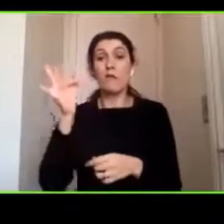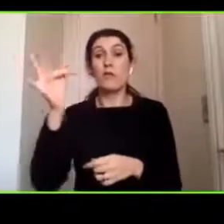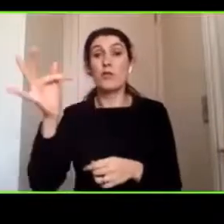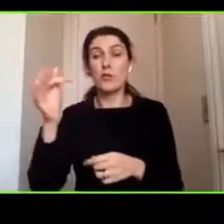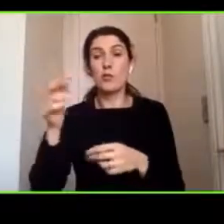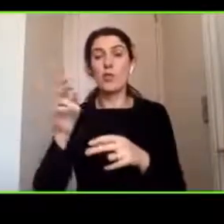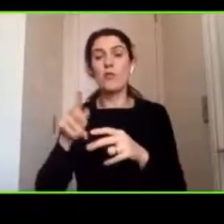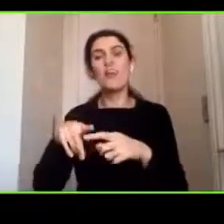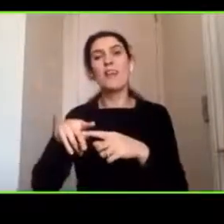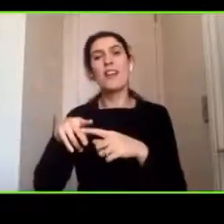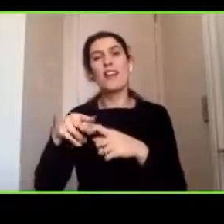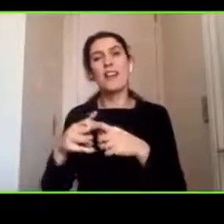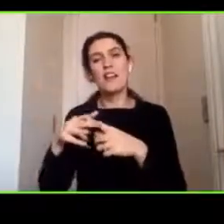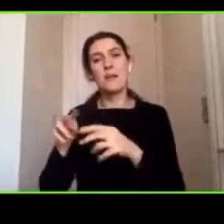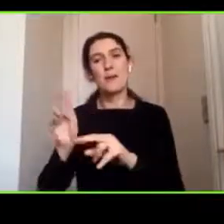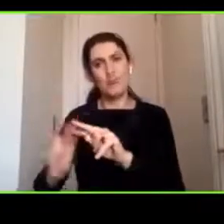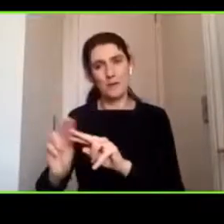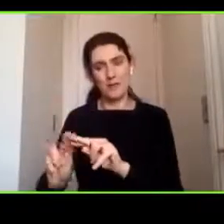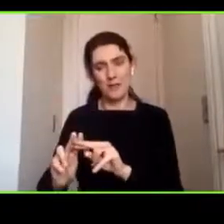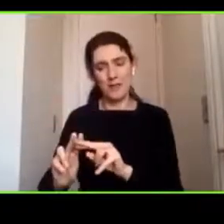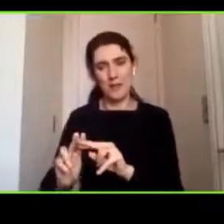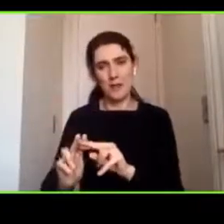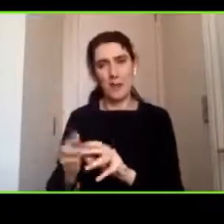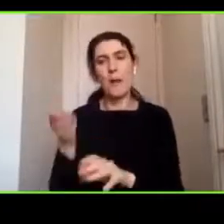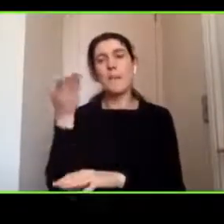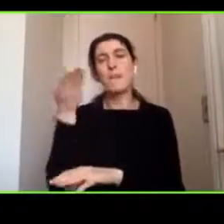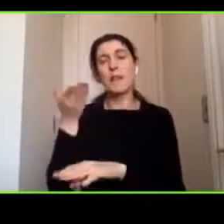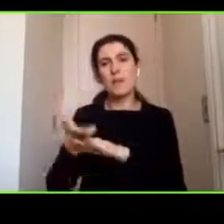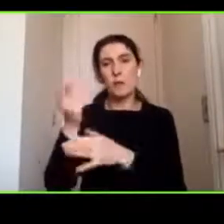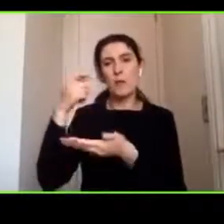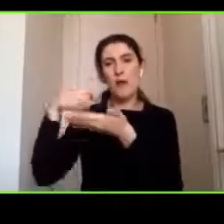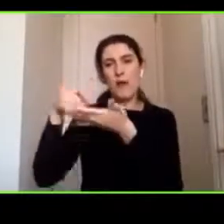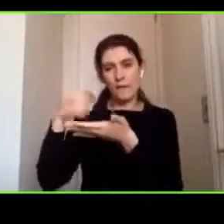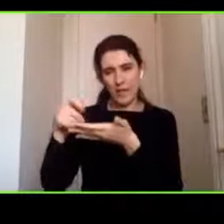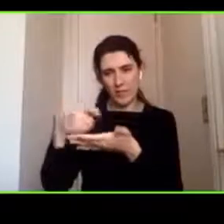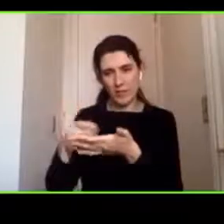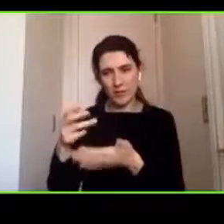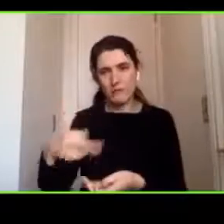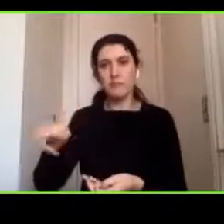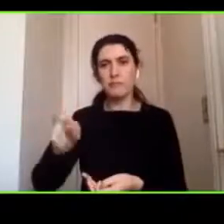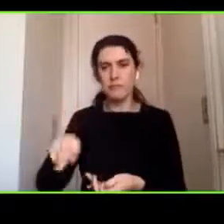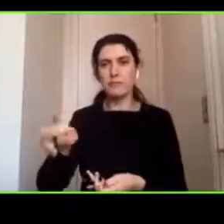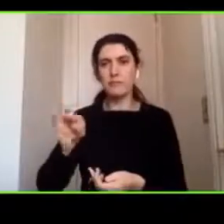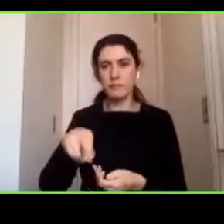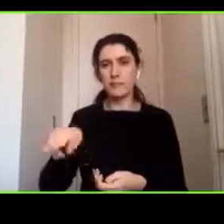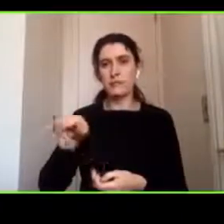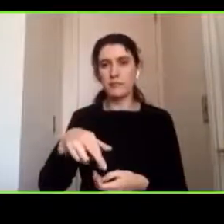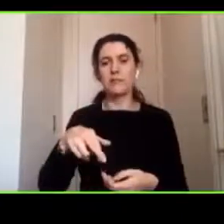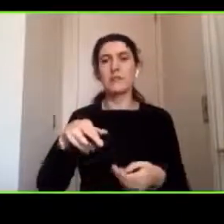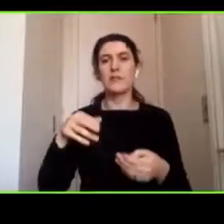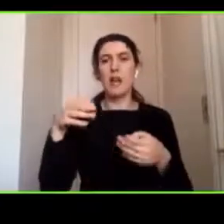tanto pedimos evaluaciones continuas a los psicólogos para percibir